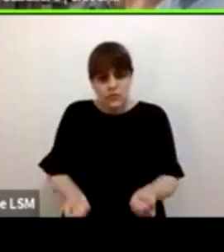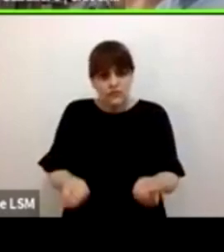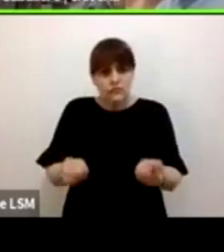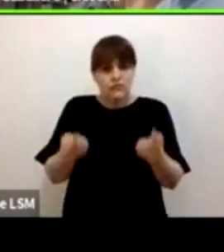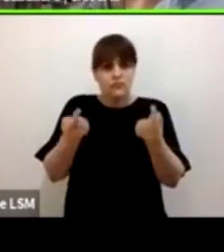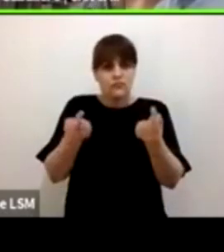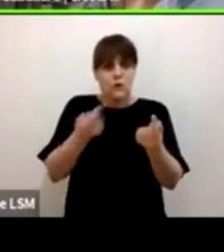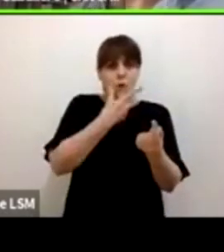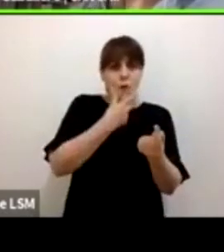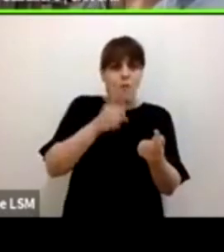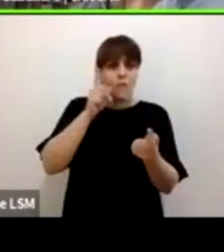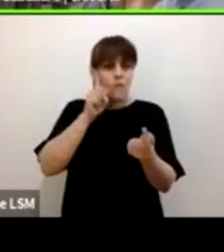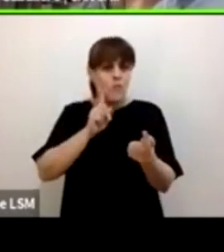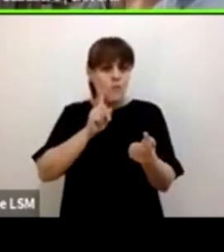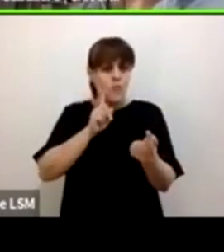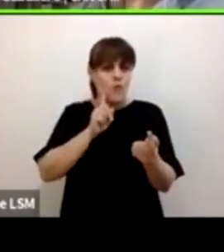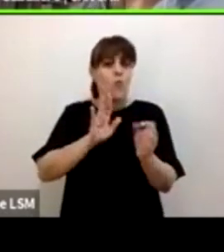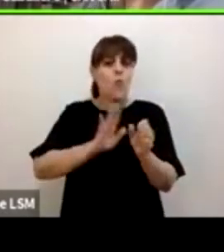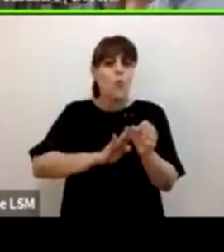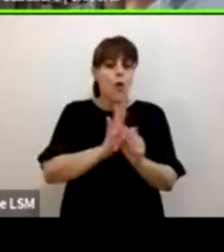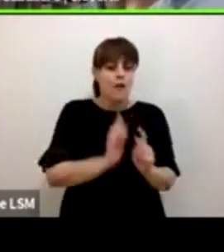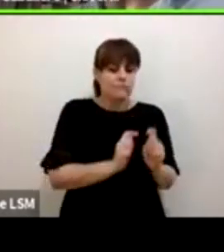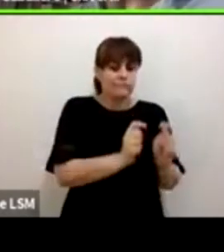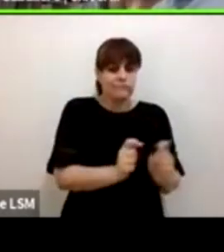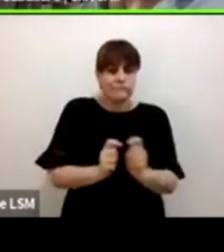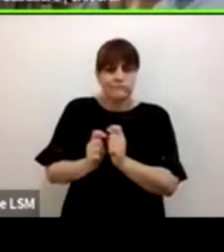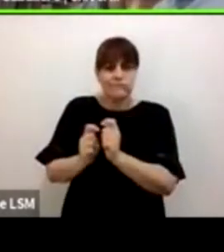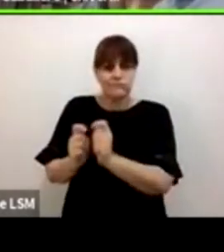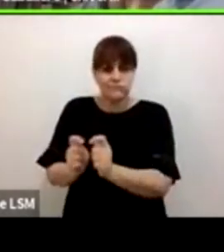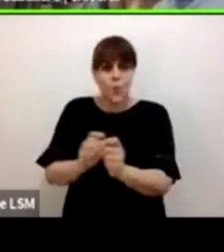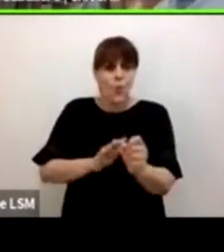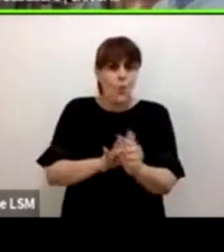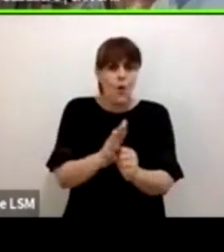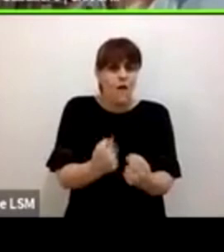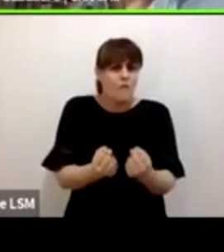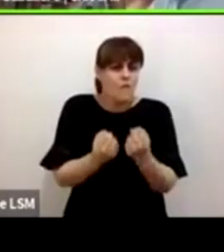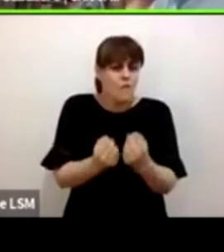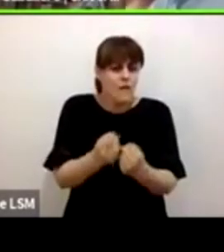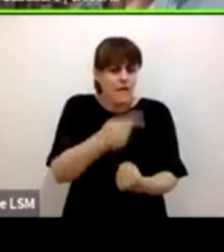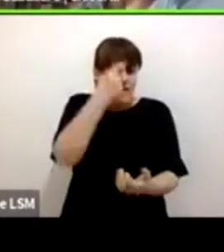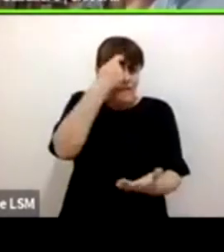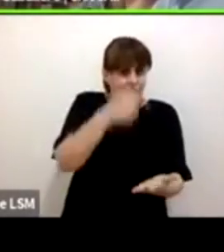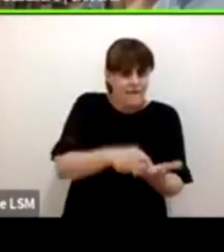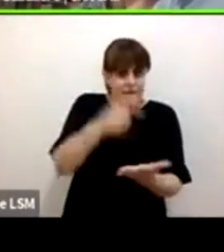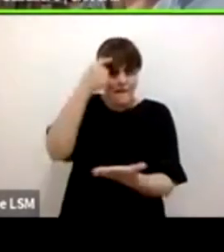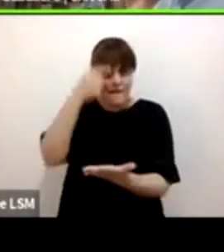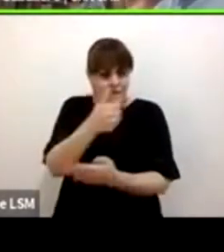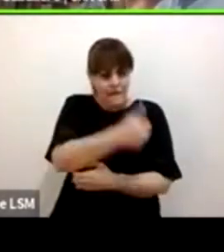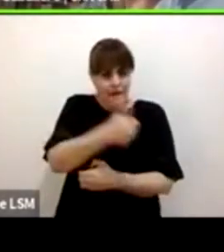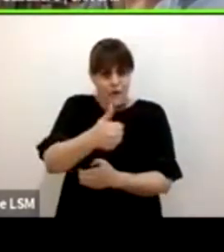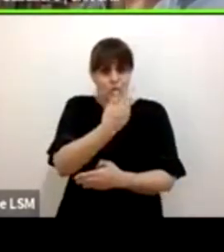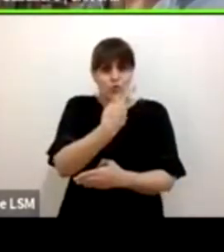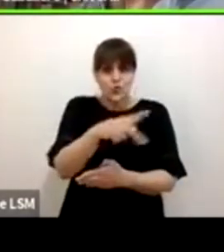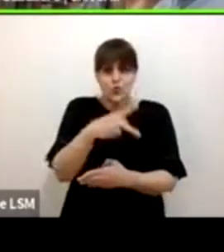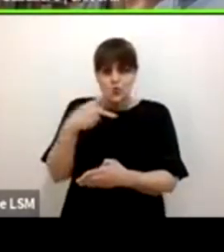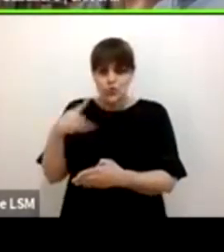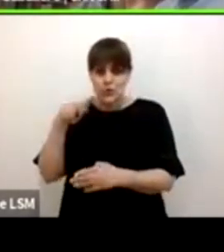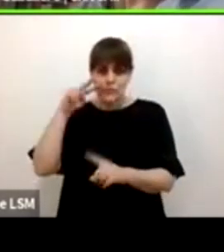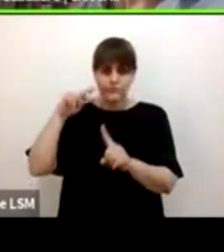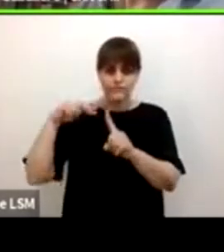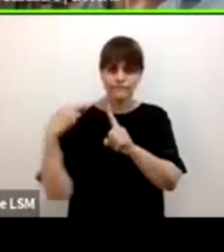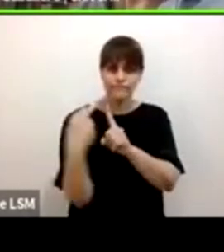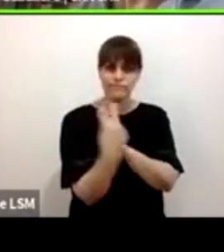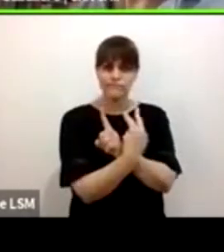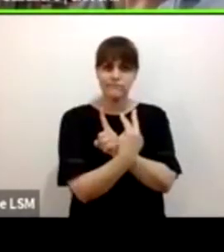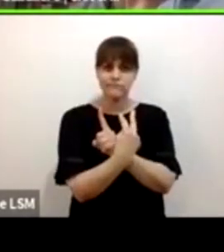introyectados en las niñas y niños de manera muy fuerte. Una cosmovisión patriarcal,